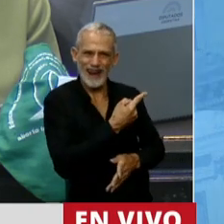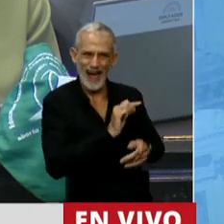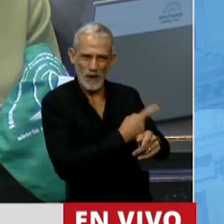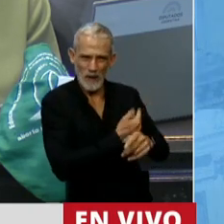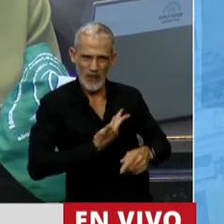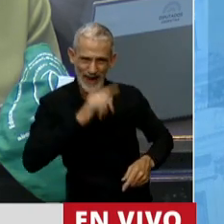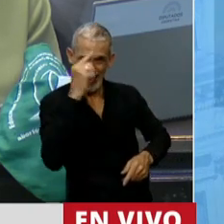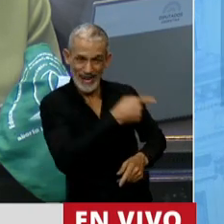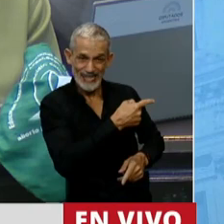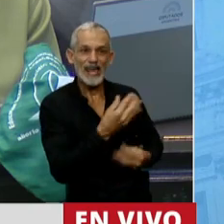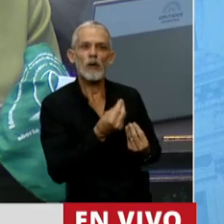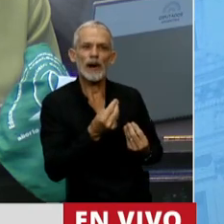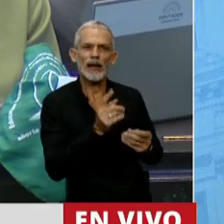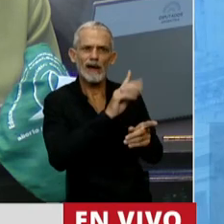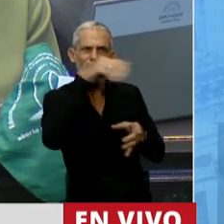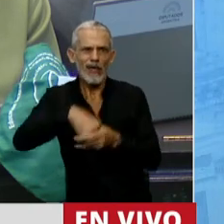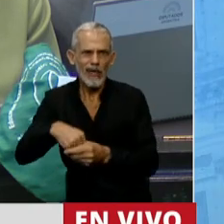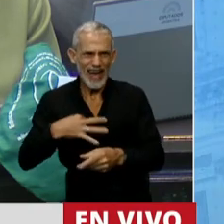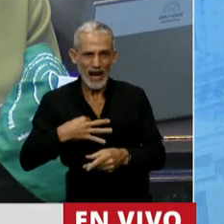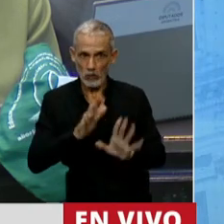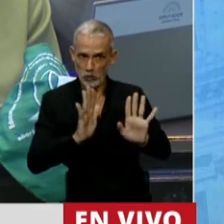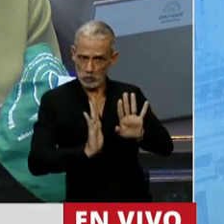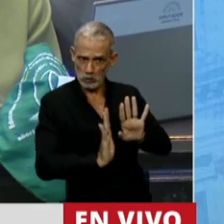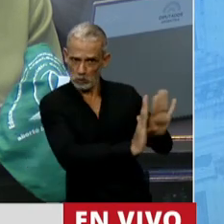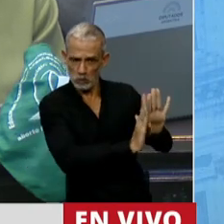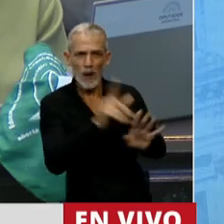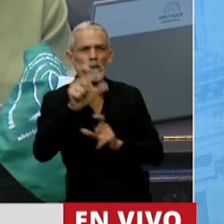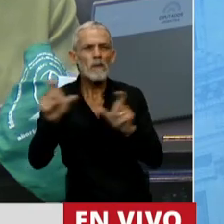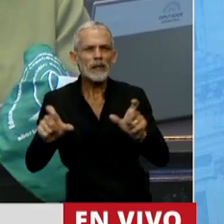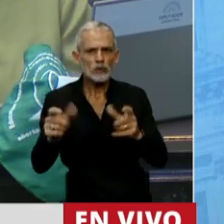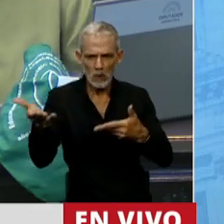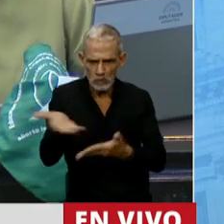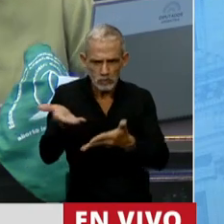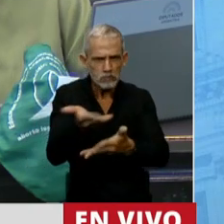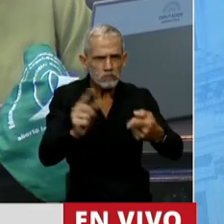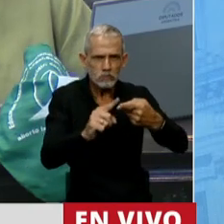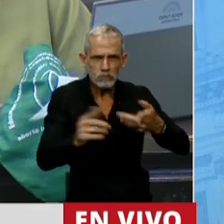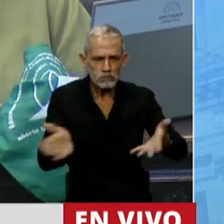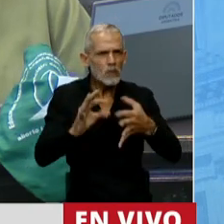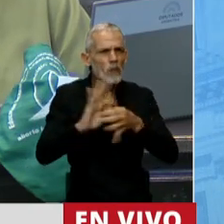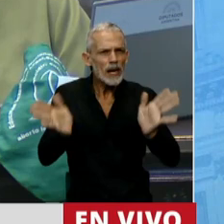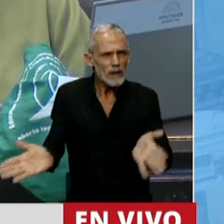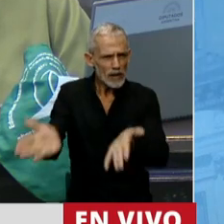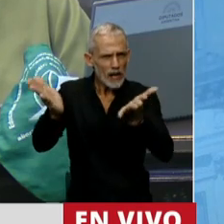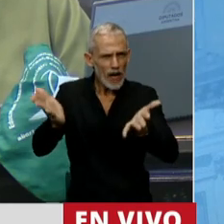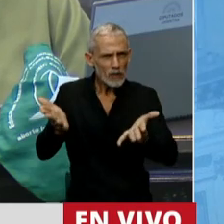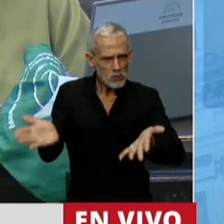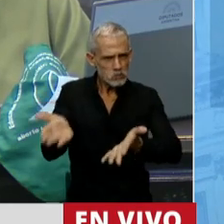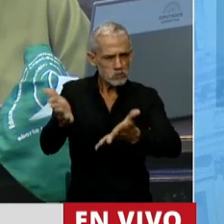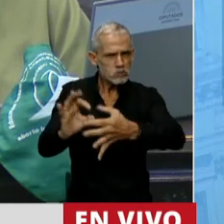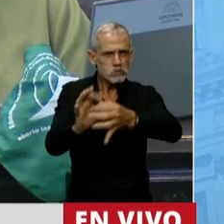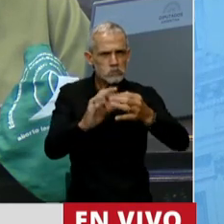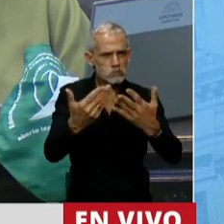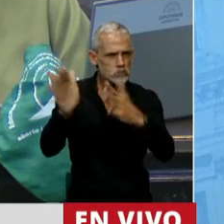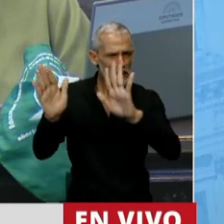para reducir esa intromisión y permitir a las personas interactuar con la mayor libertad posible. En ese